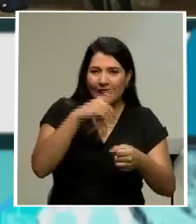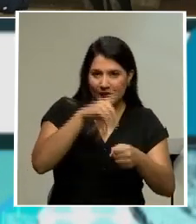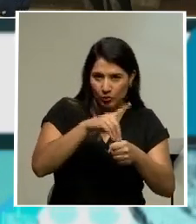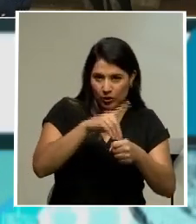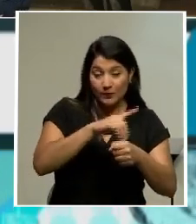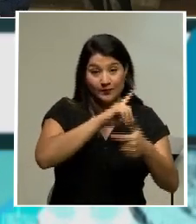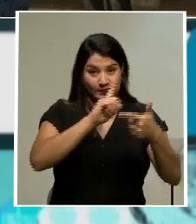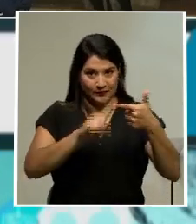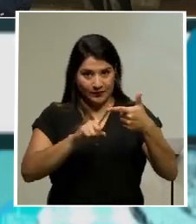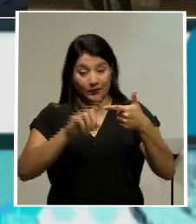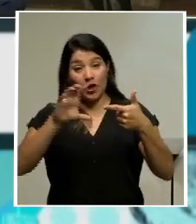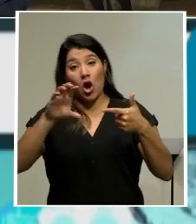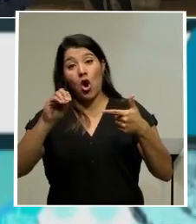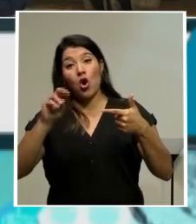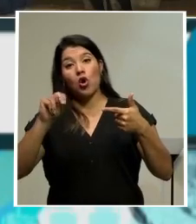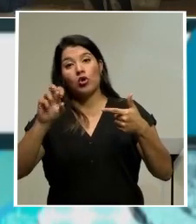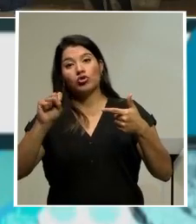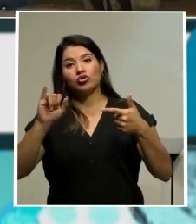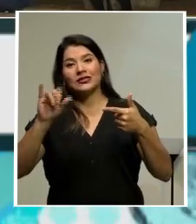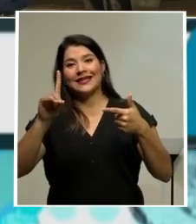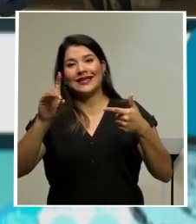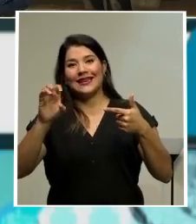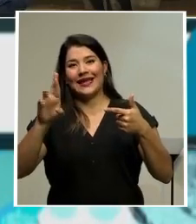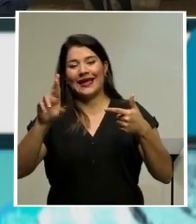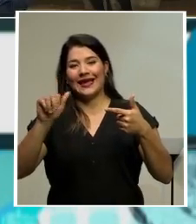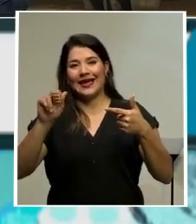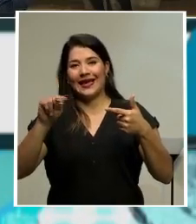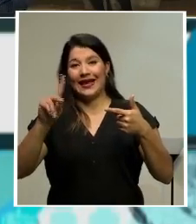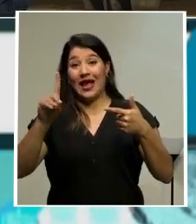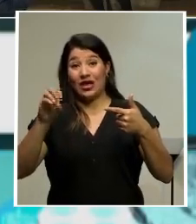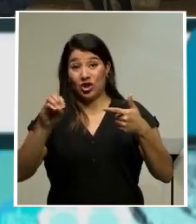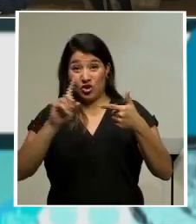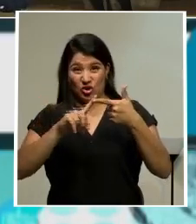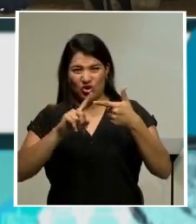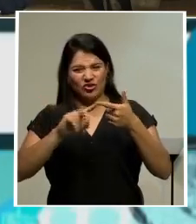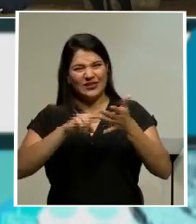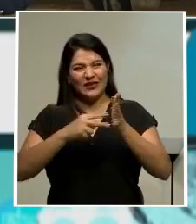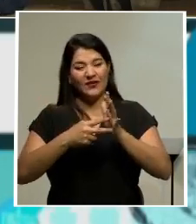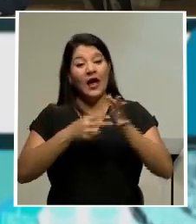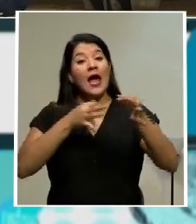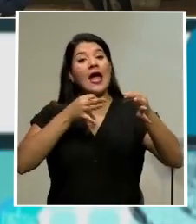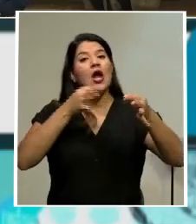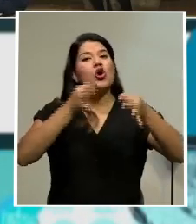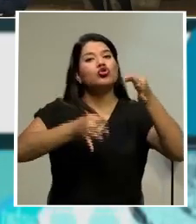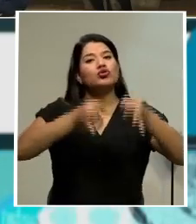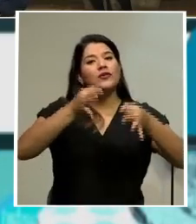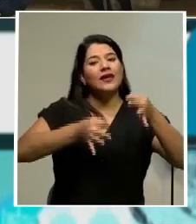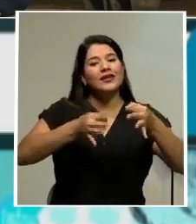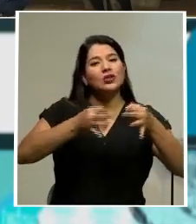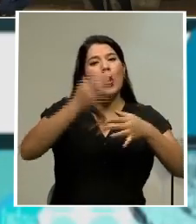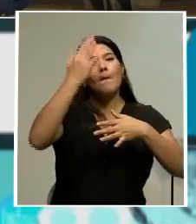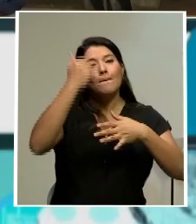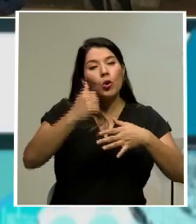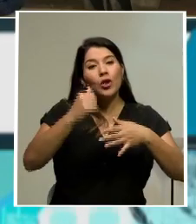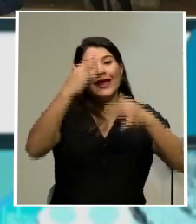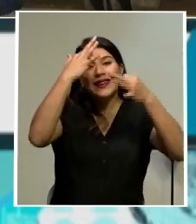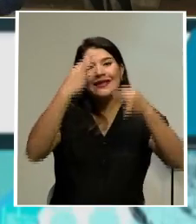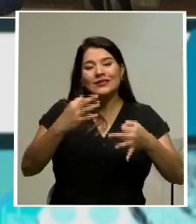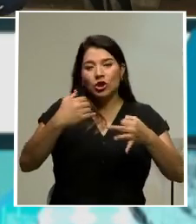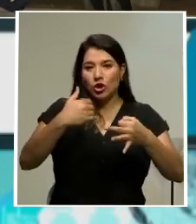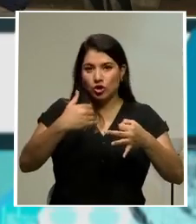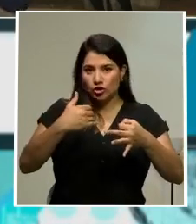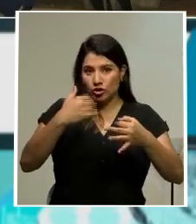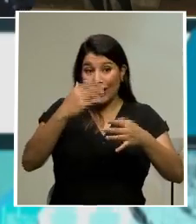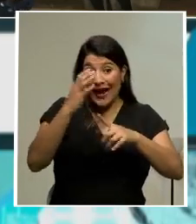considerando que es la justificación o que explica, digámoslo así más fácilmente, el porqué de cada una de las decisiones que se tomó